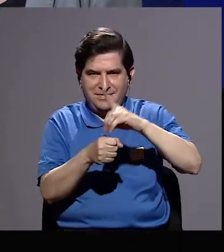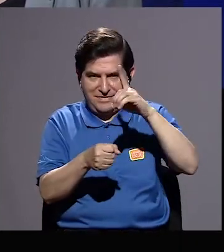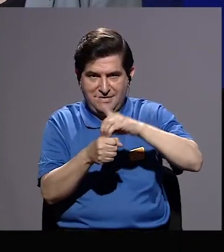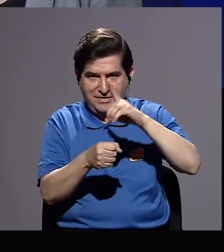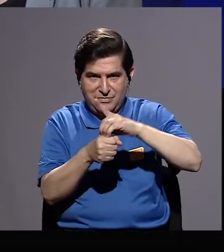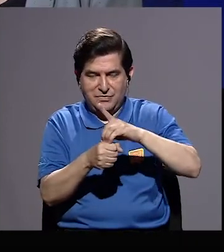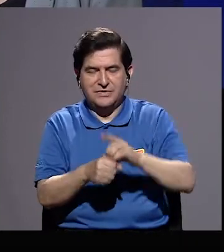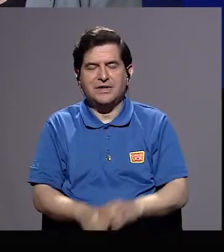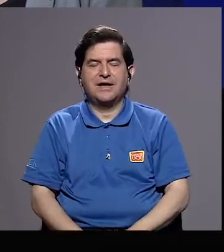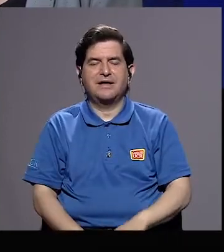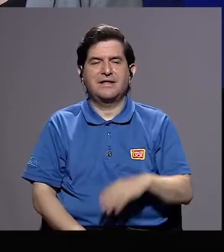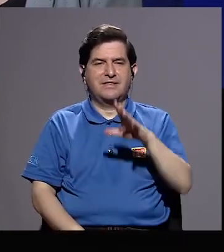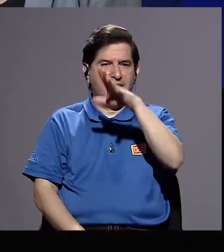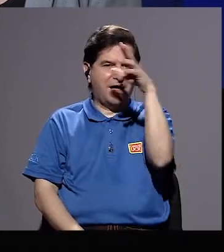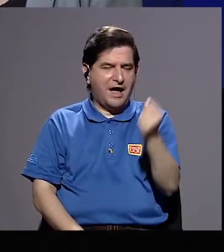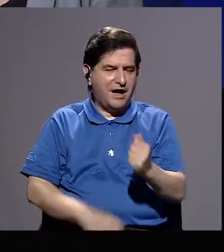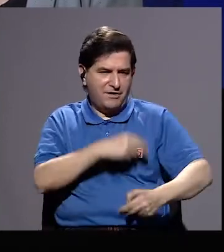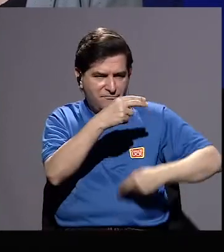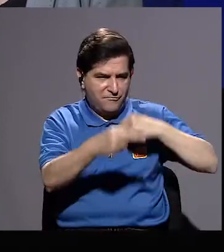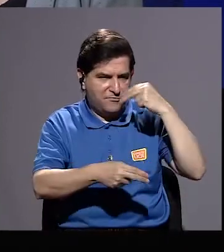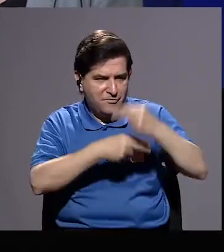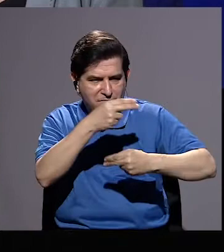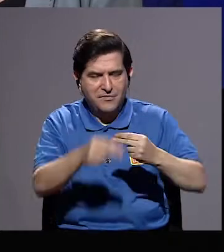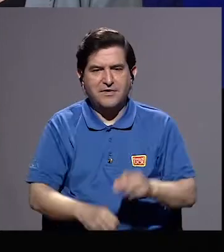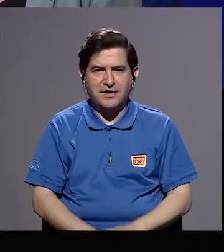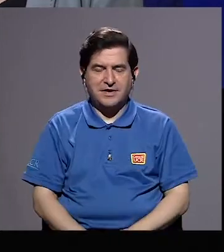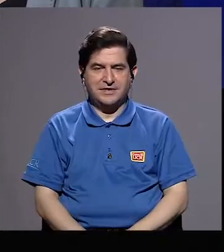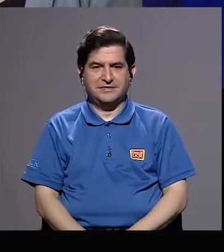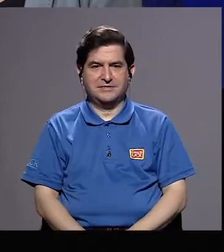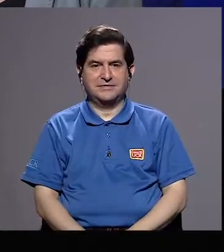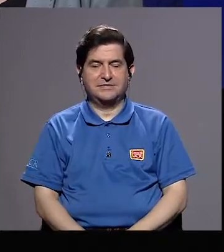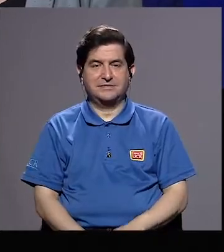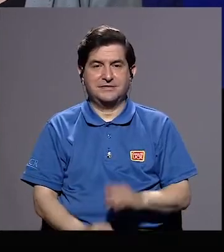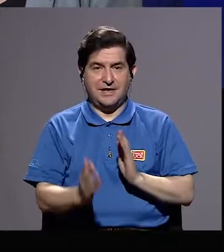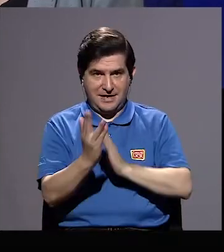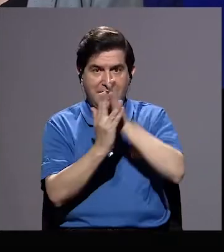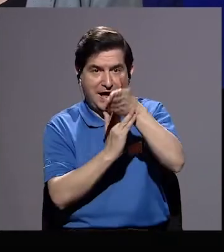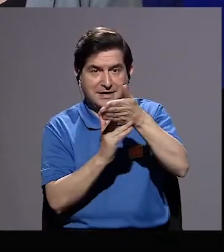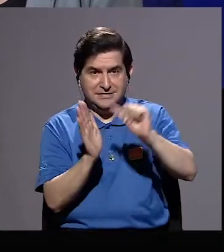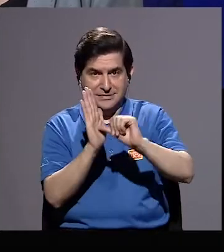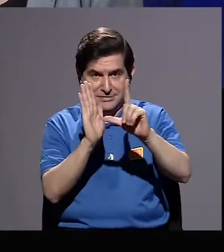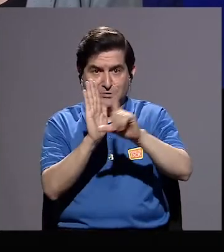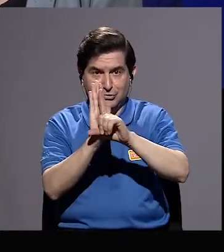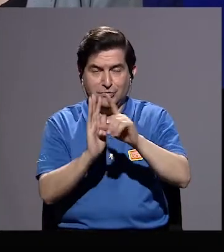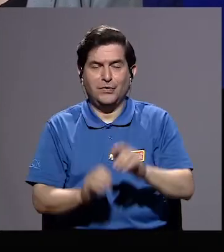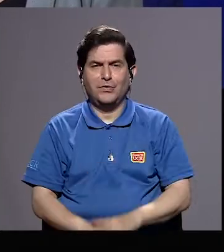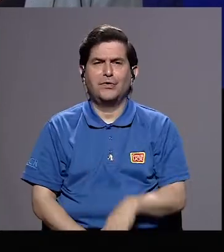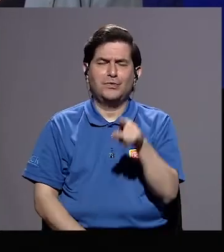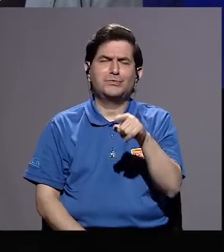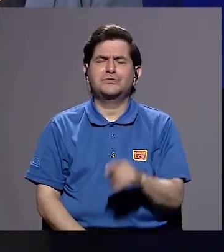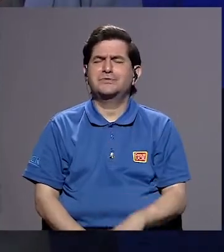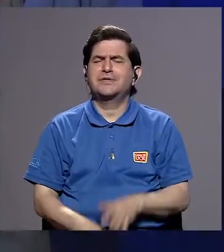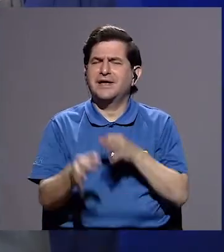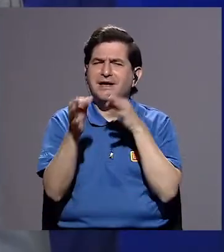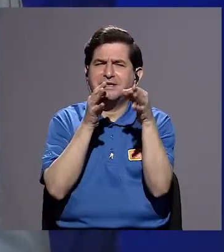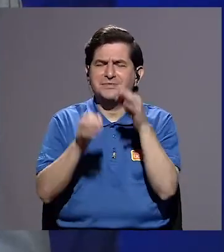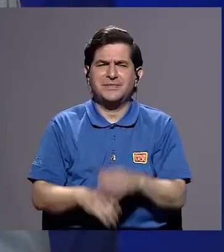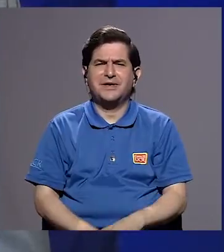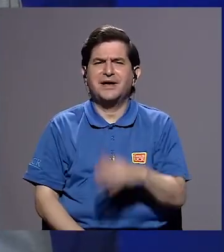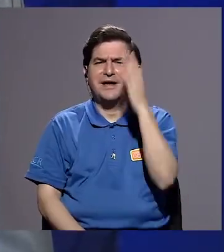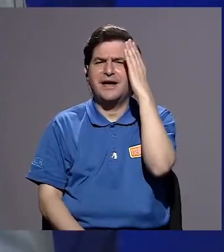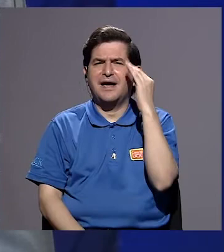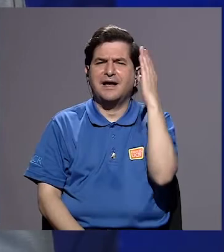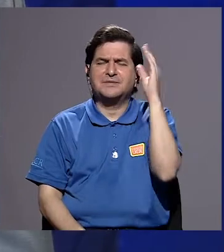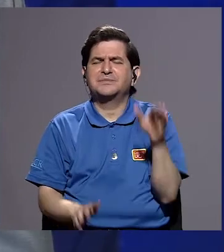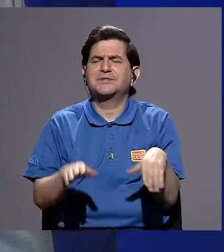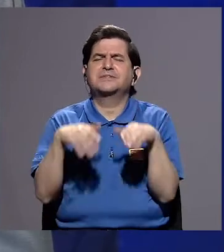diputada afrodescendiente en llegar a la Asamblea Legislativa. Cuéntanos, doña Telma, ¿cómo